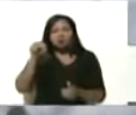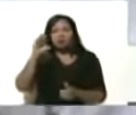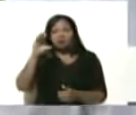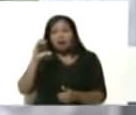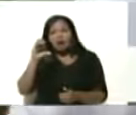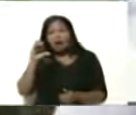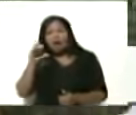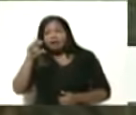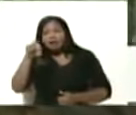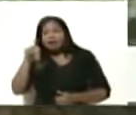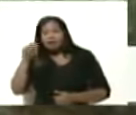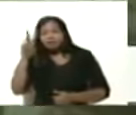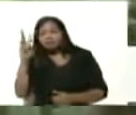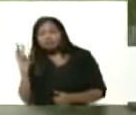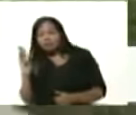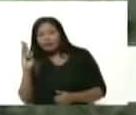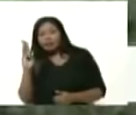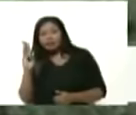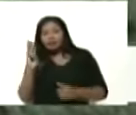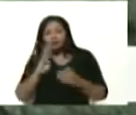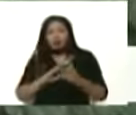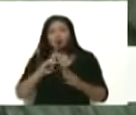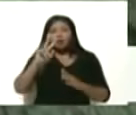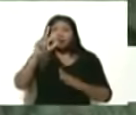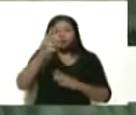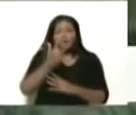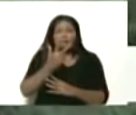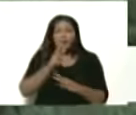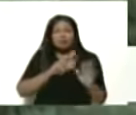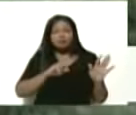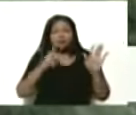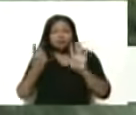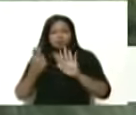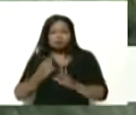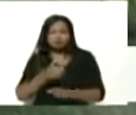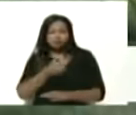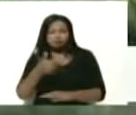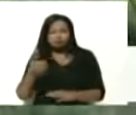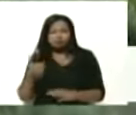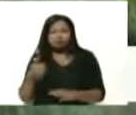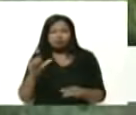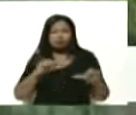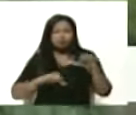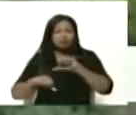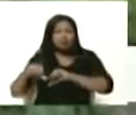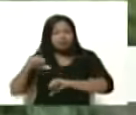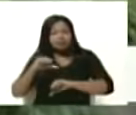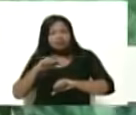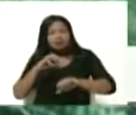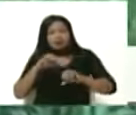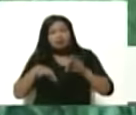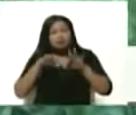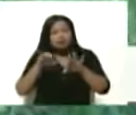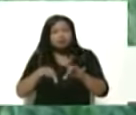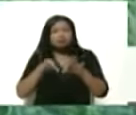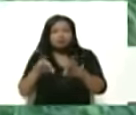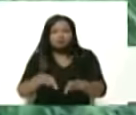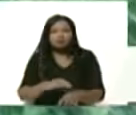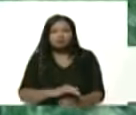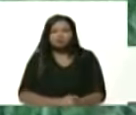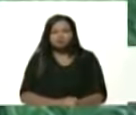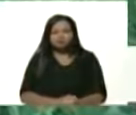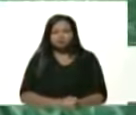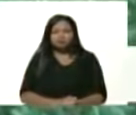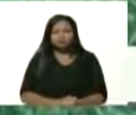NP y los triple 16 todos ellos para cada etapa de la siembra como hemos hecho gracias a las